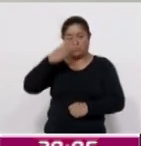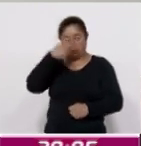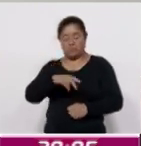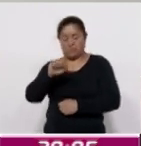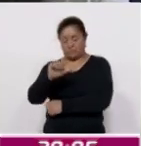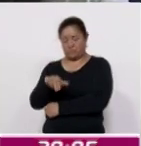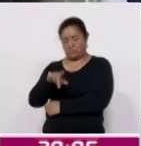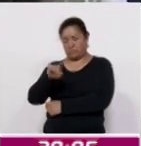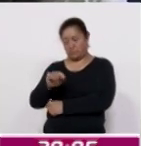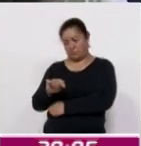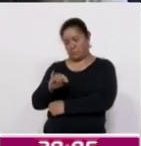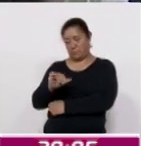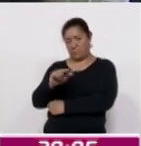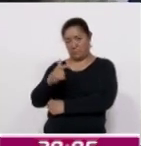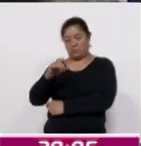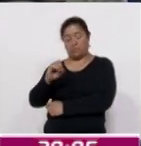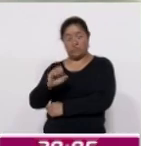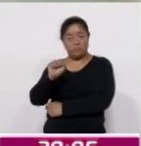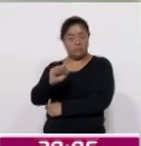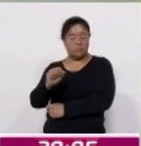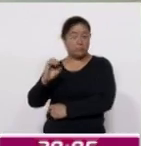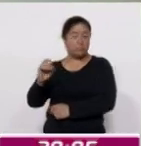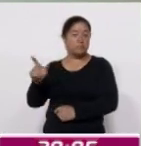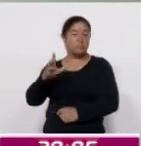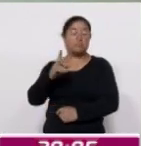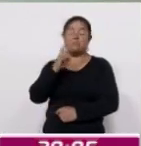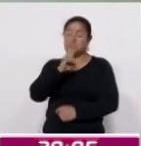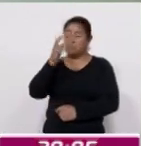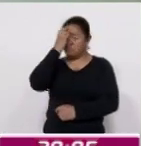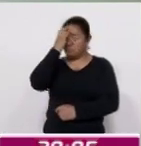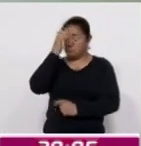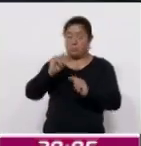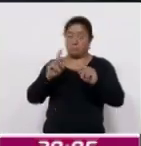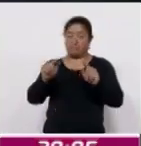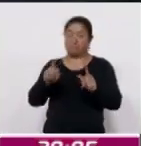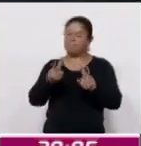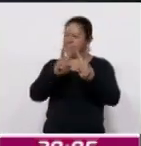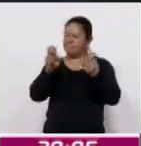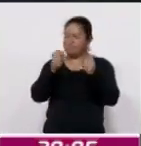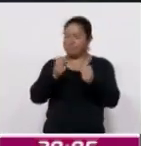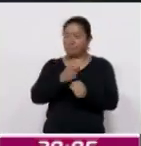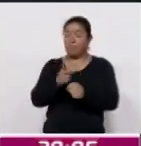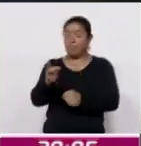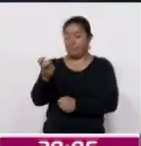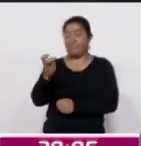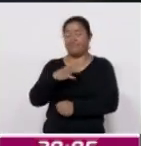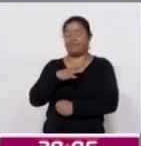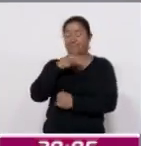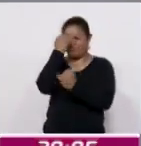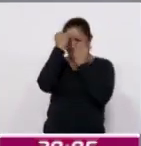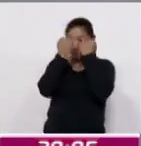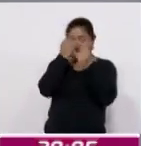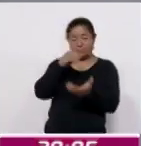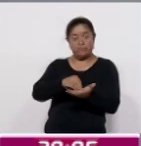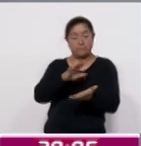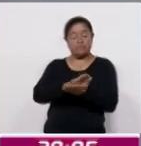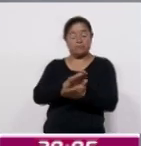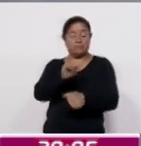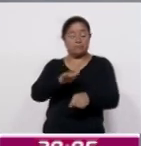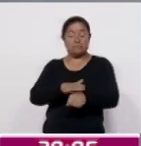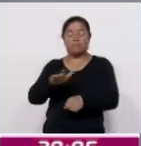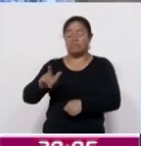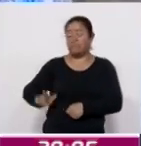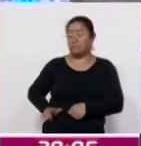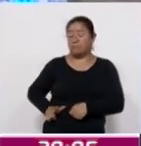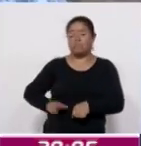Mortegui, reconoció a Tlaxcala como un referente a nivel nacional en materia de seguridad, ya que gracias a las estrategias implementadas por la administración de la